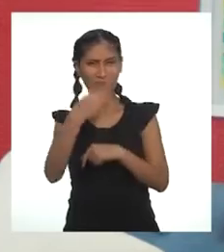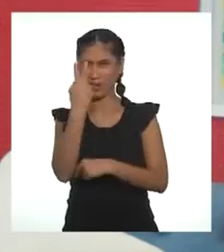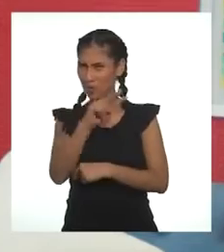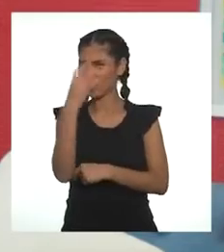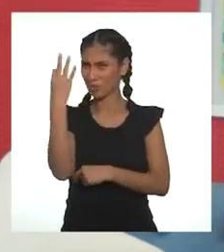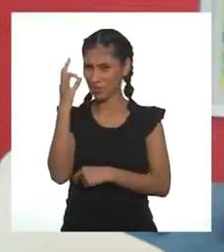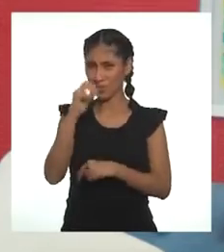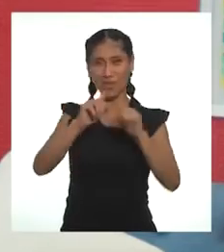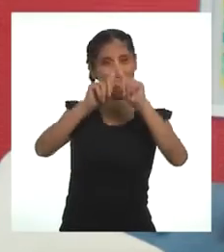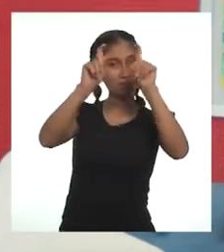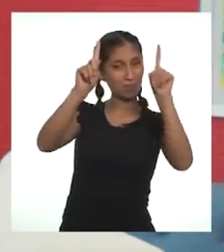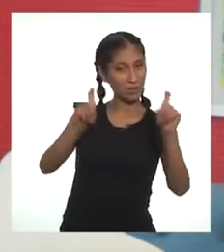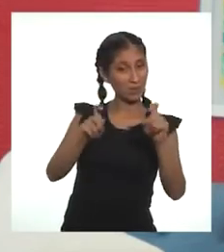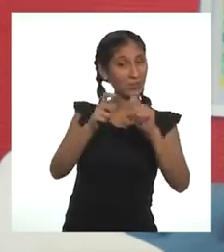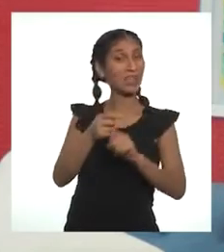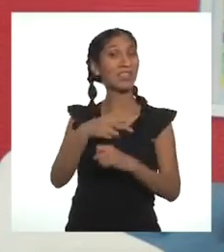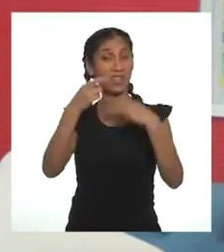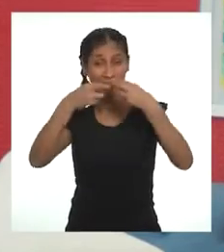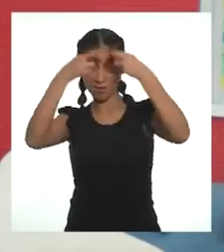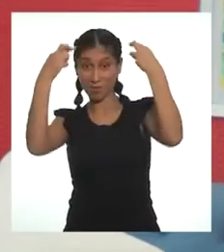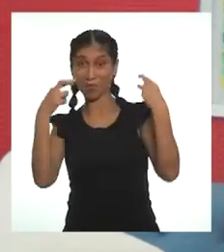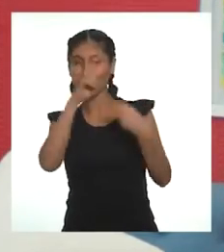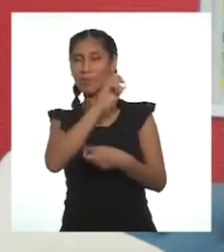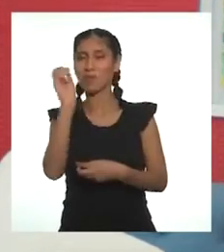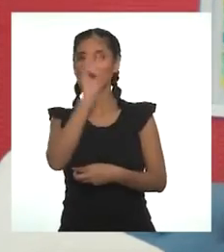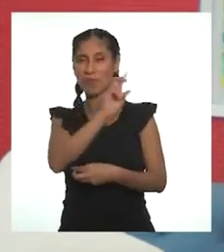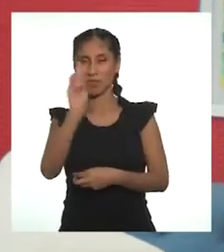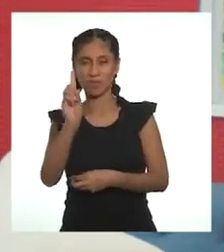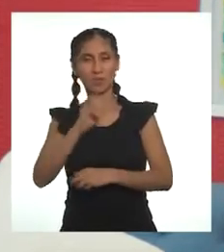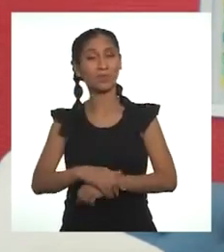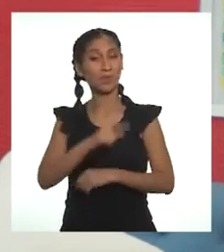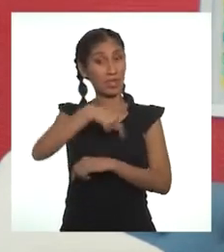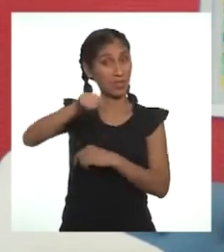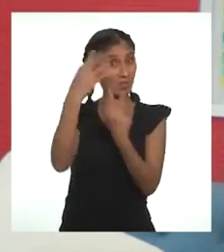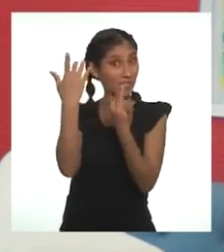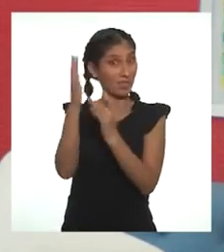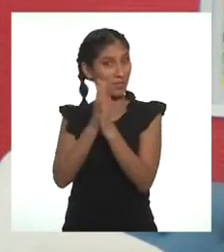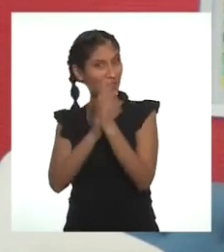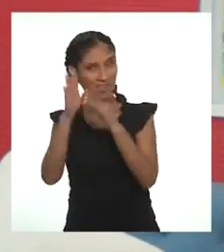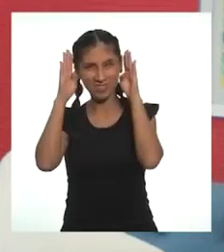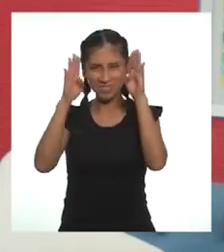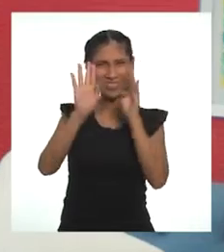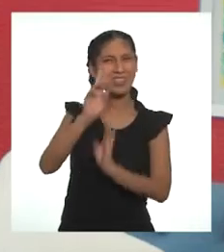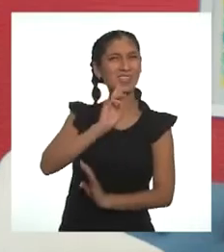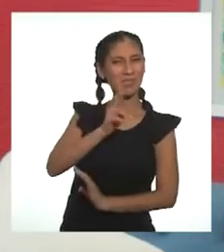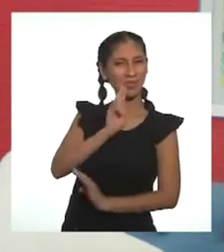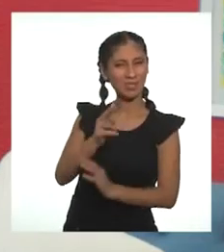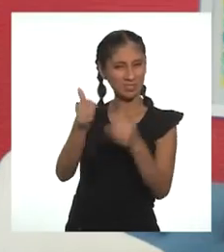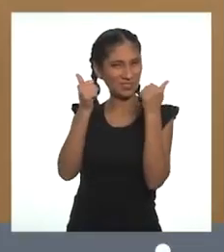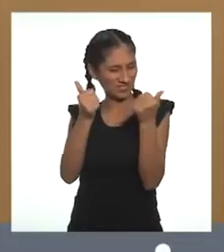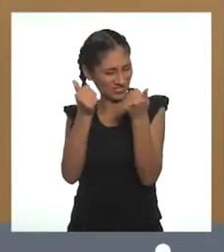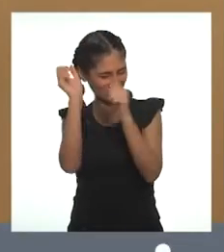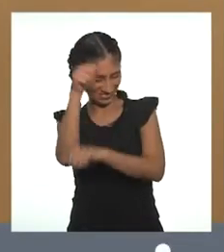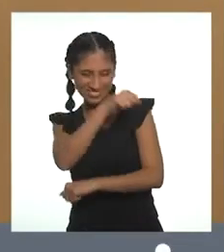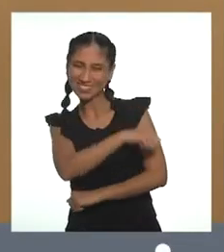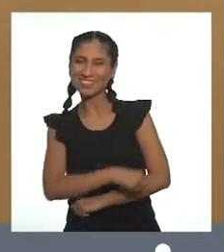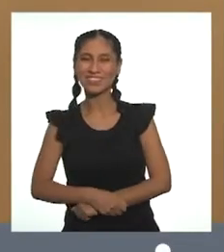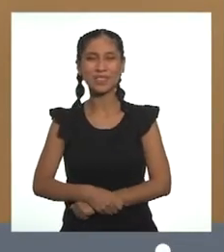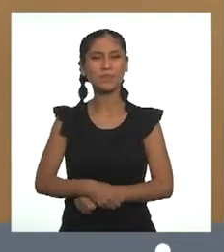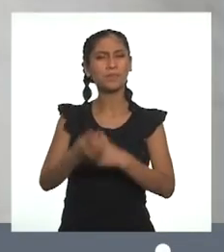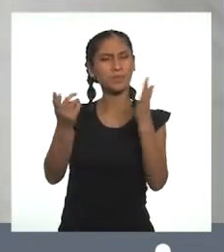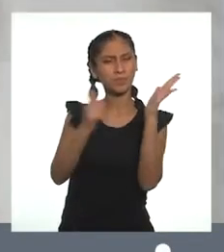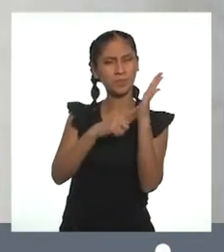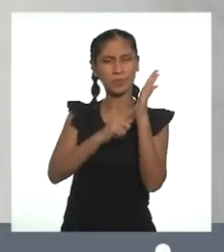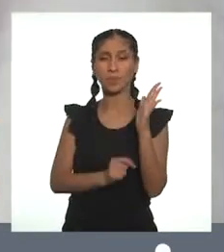energía, vamos como siempre con las preguntas de nuestra querida Promo 2021. Pues están esperando con suma atención sus respuestas. Con mucho